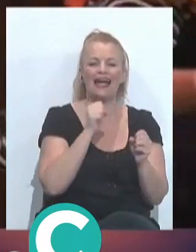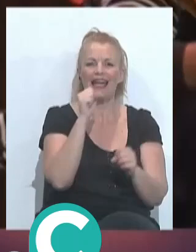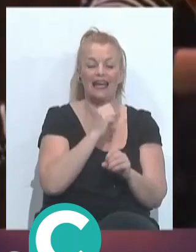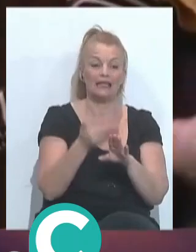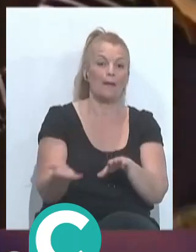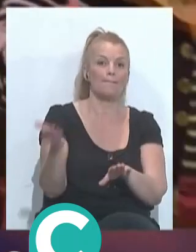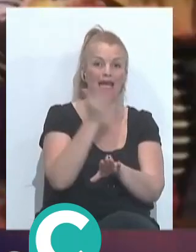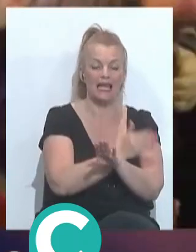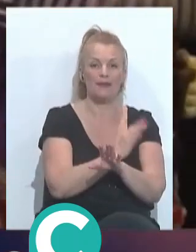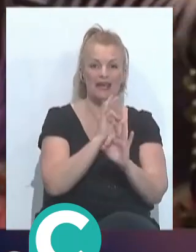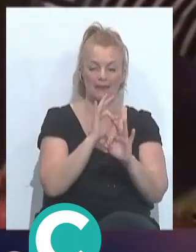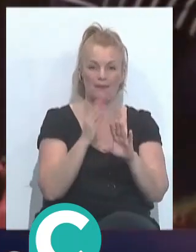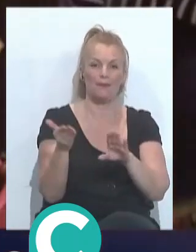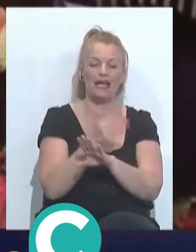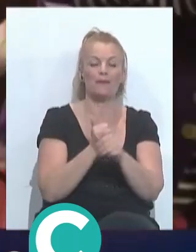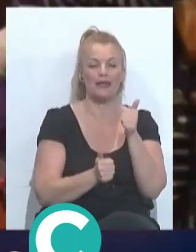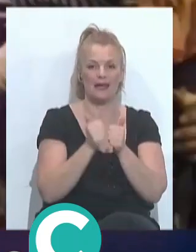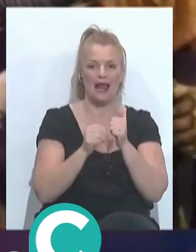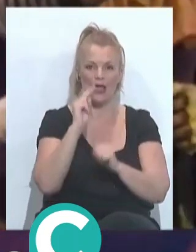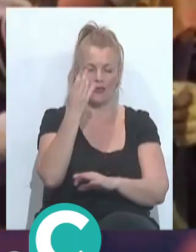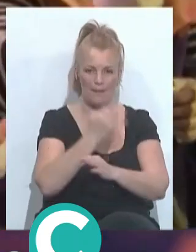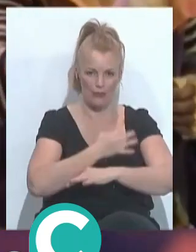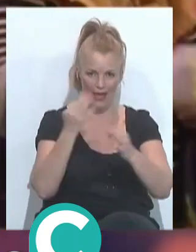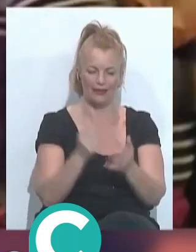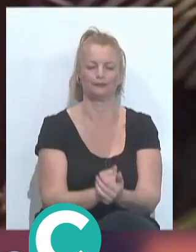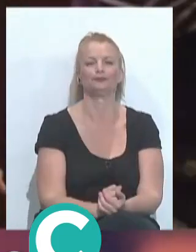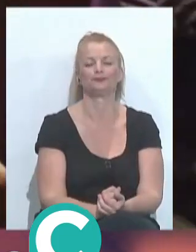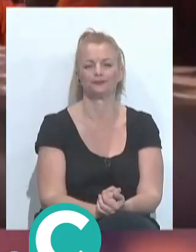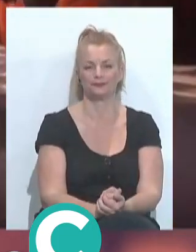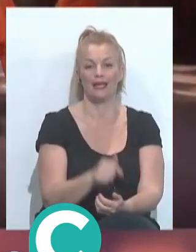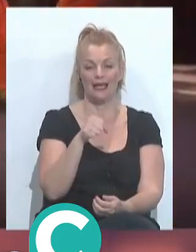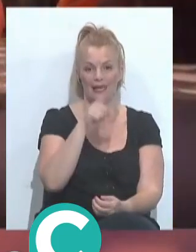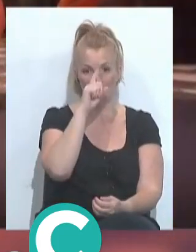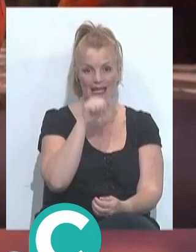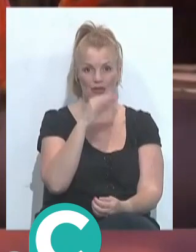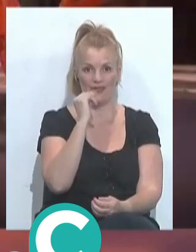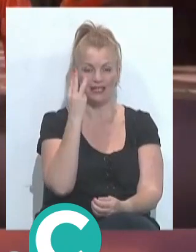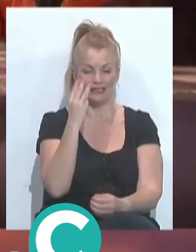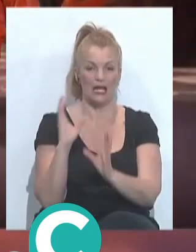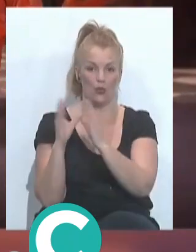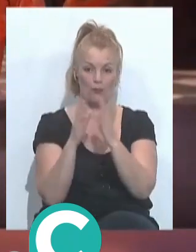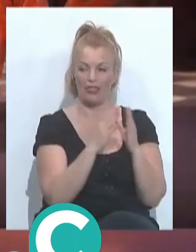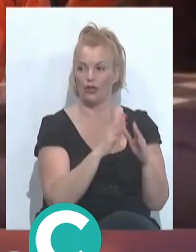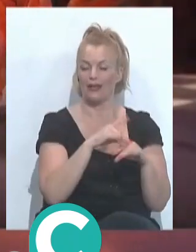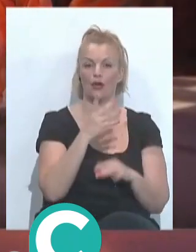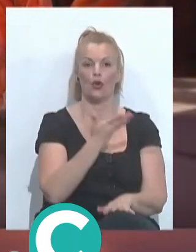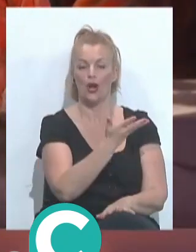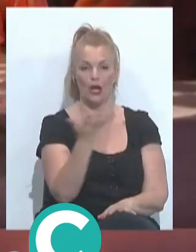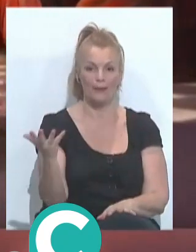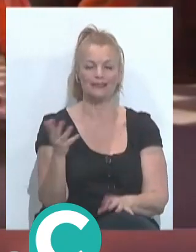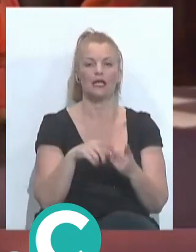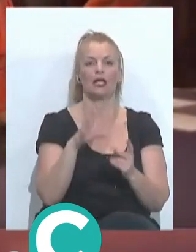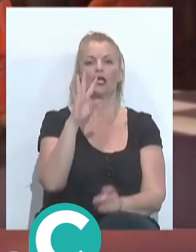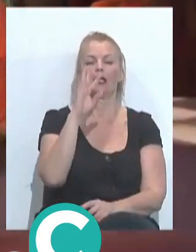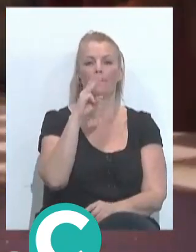cuando ya te levantan, ese es el momento justo, menos mal, menos mal. Fíjate, este año había tres agrupaciones, si no me equivoco, ¿no? La comparsa de Piru